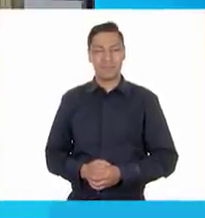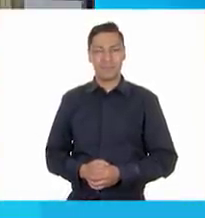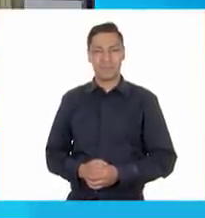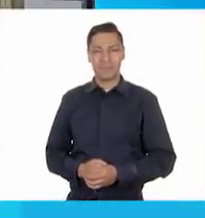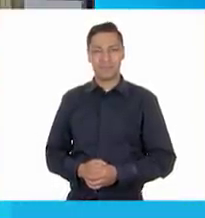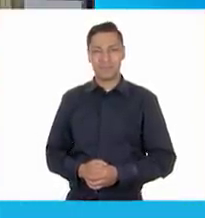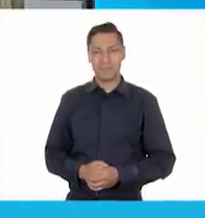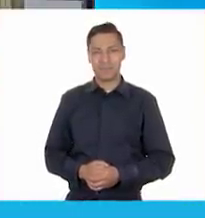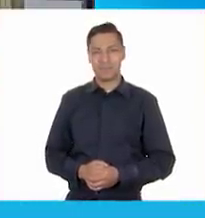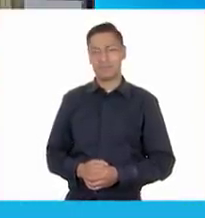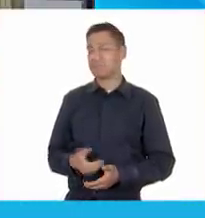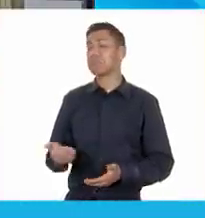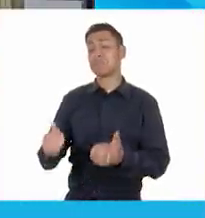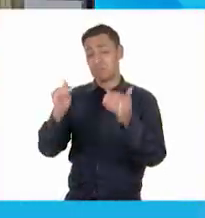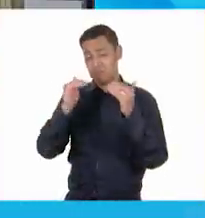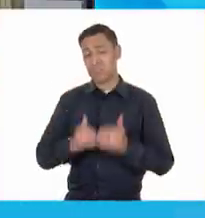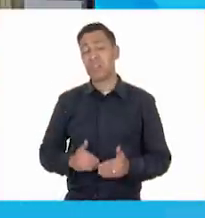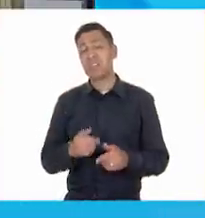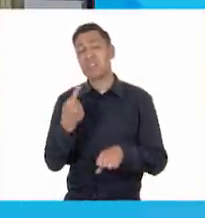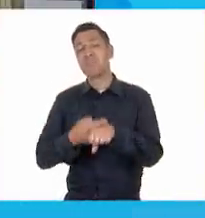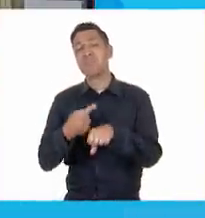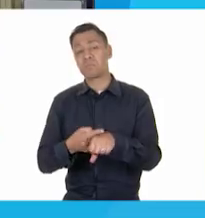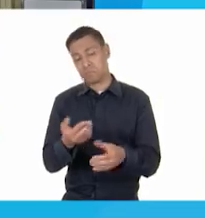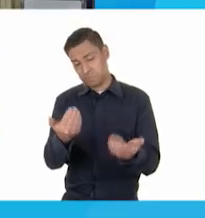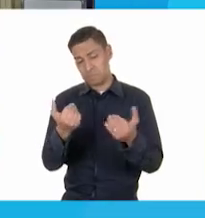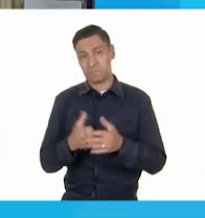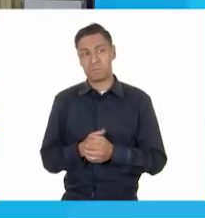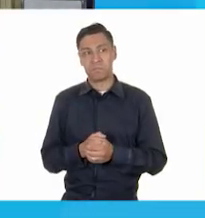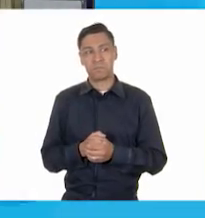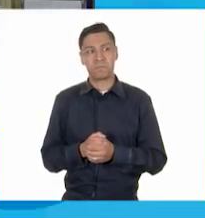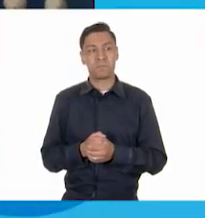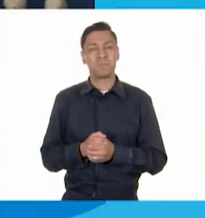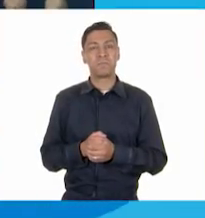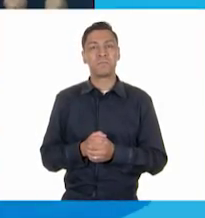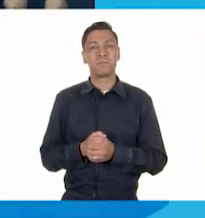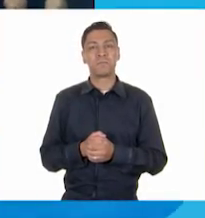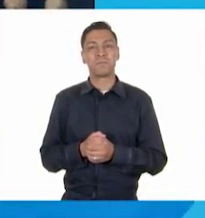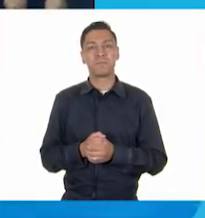¡Que pase el siguiente paciente, por favor! ¡Ya nos toca, papá!